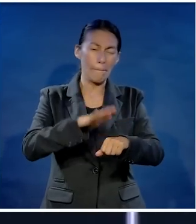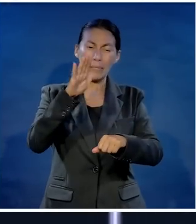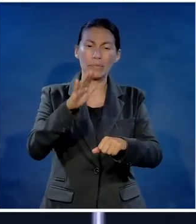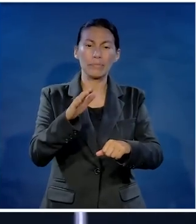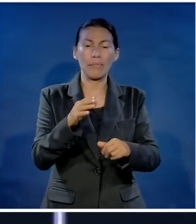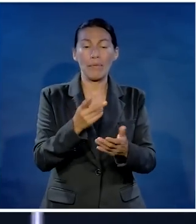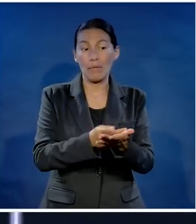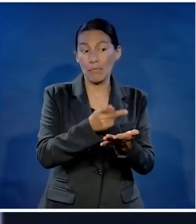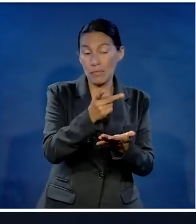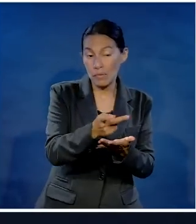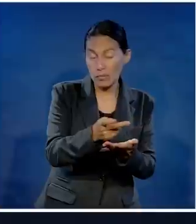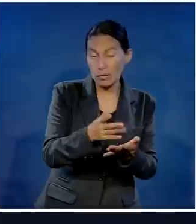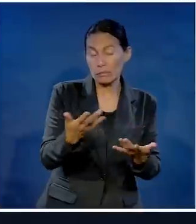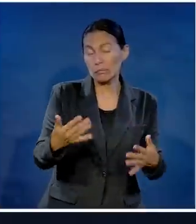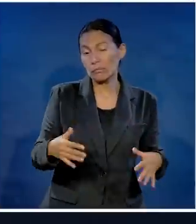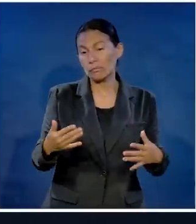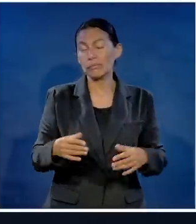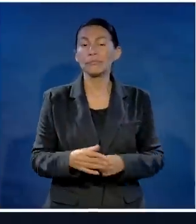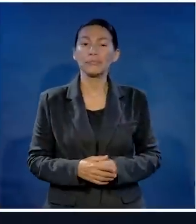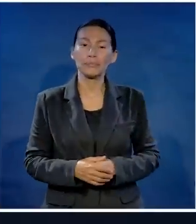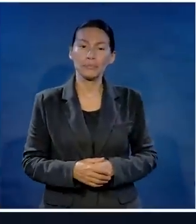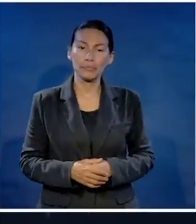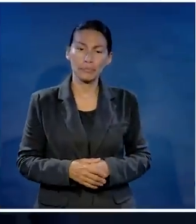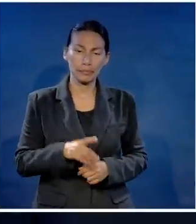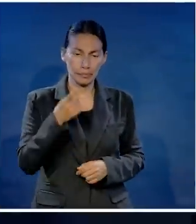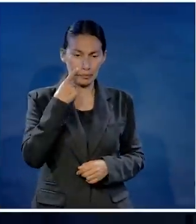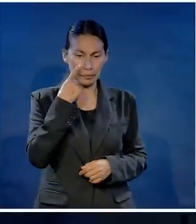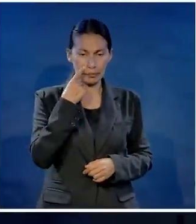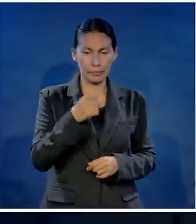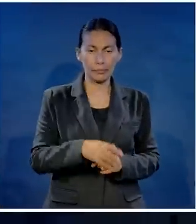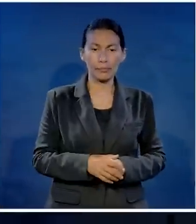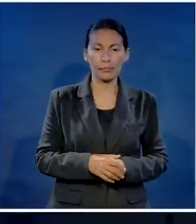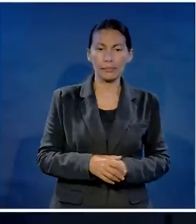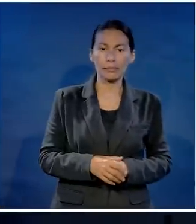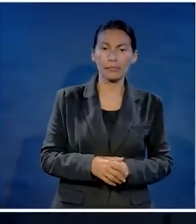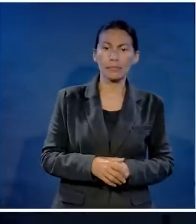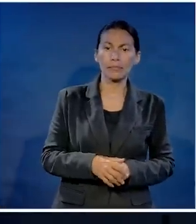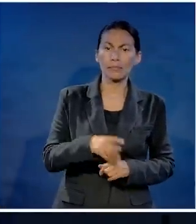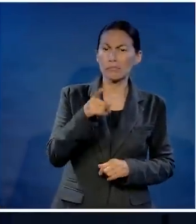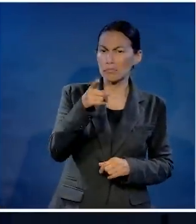recibir. ¿Estamos juntos? Ve esta otra fotografía.